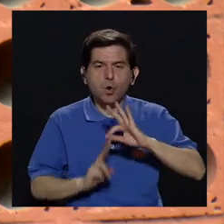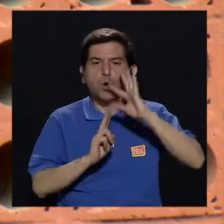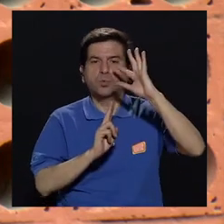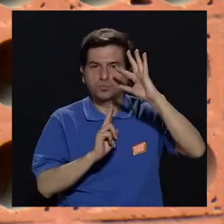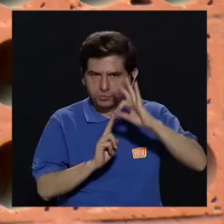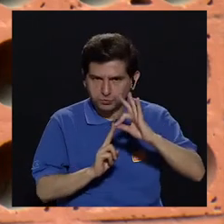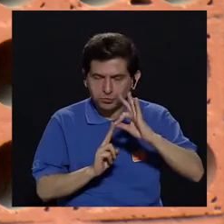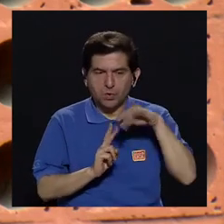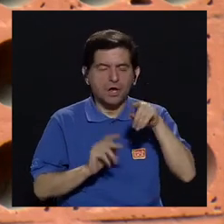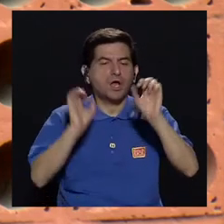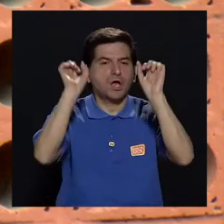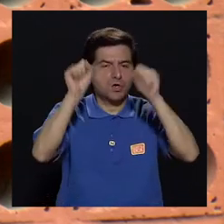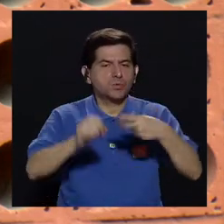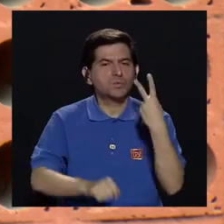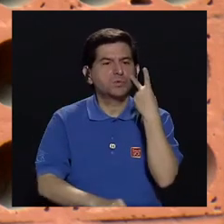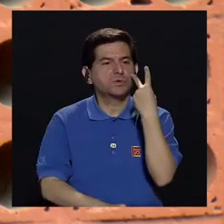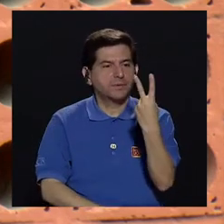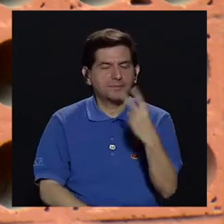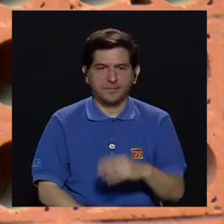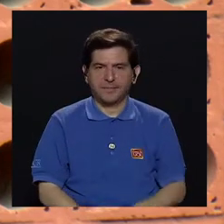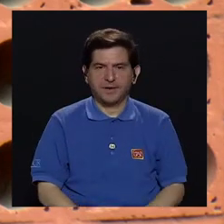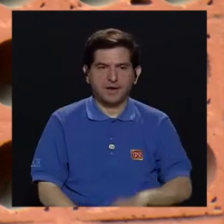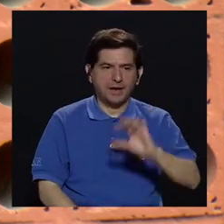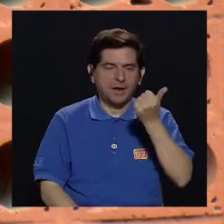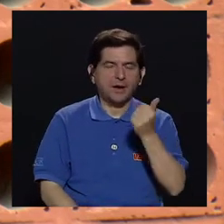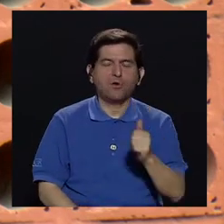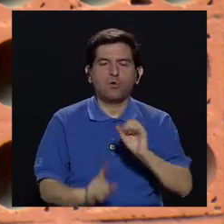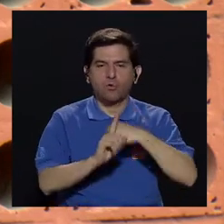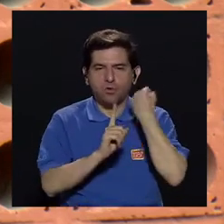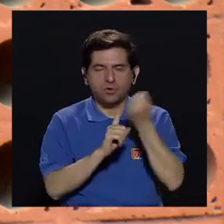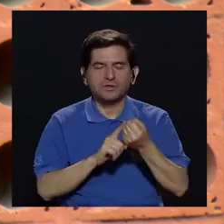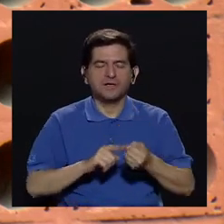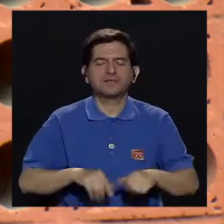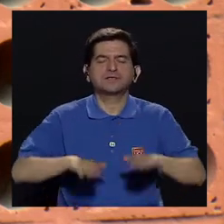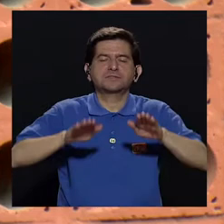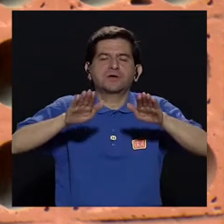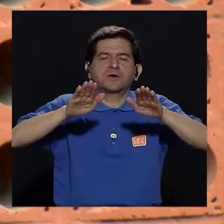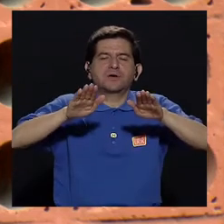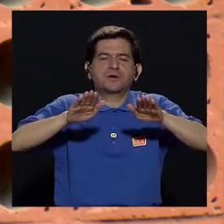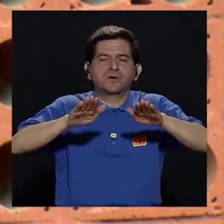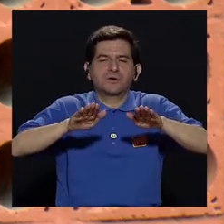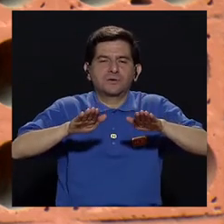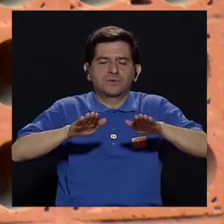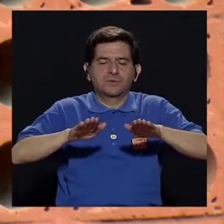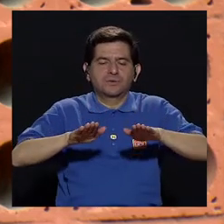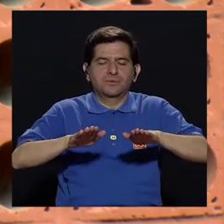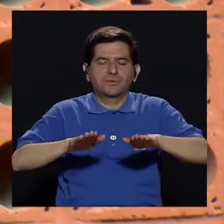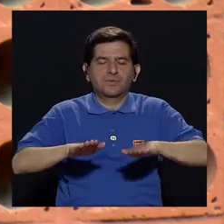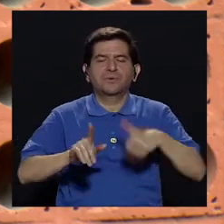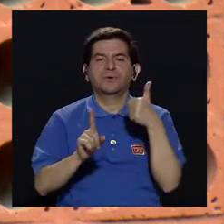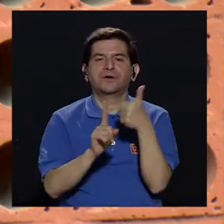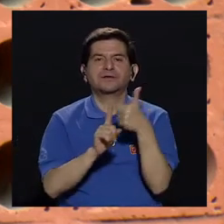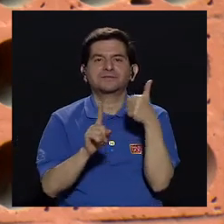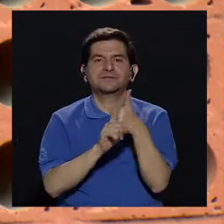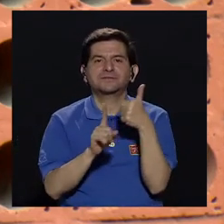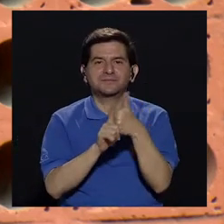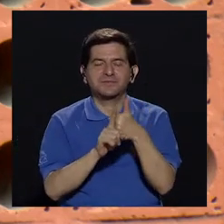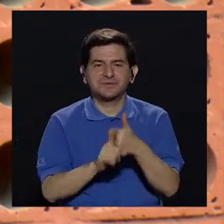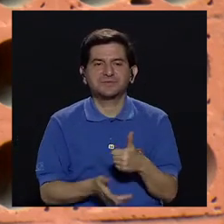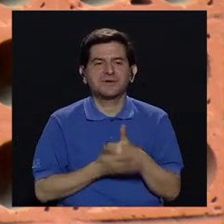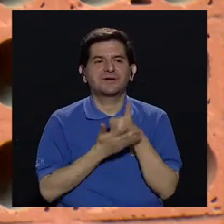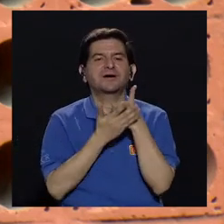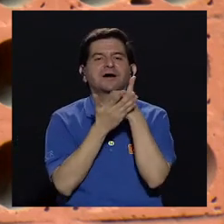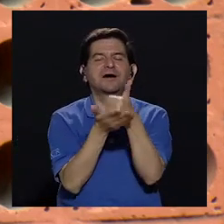alternativas para que ellos vayan viendo. Entonces, otro de los puntos es relajación. La relajación en sí misma se va a